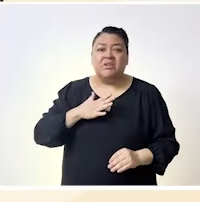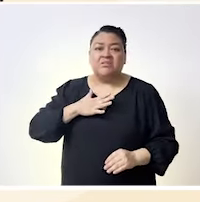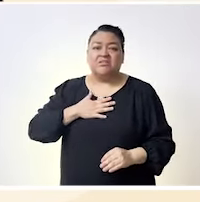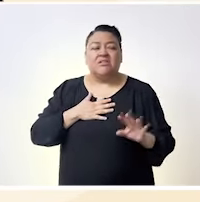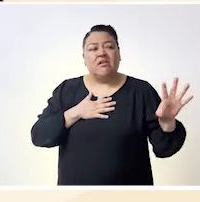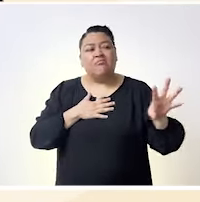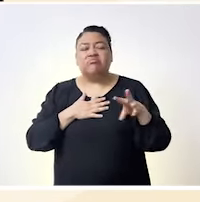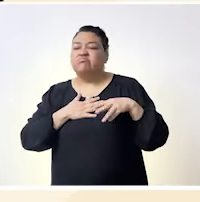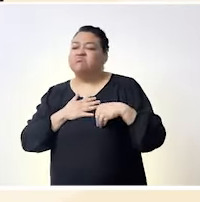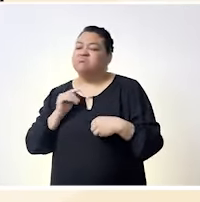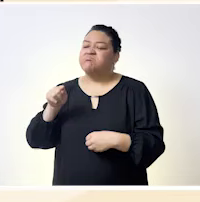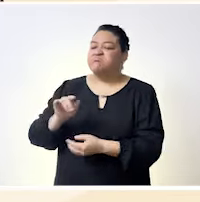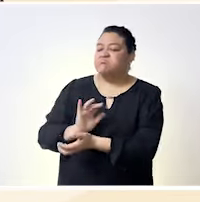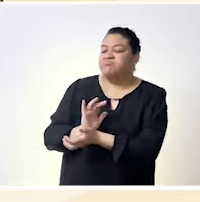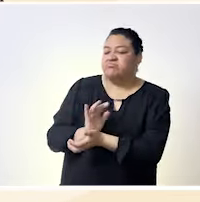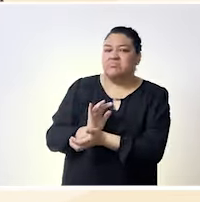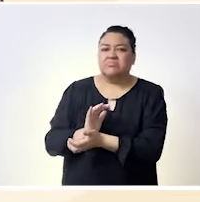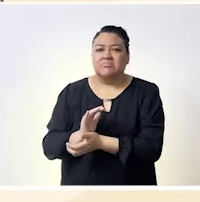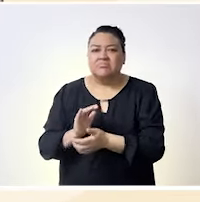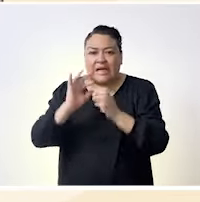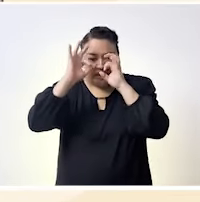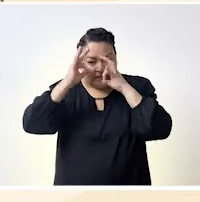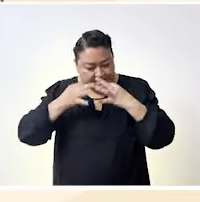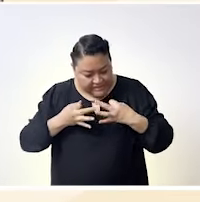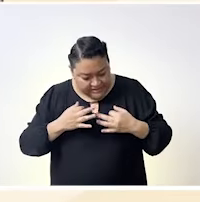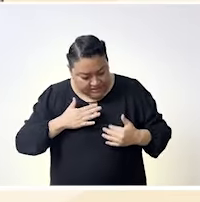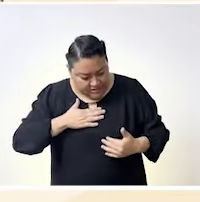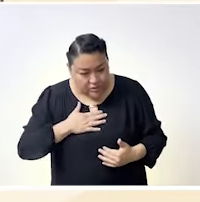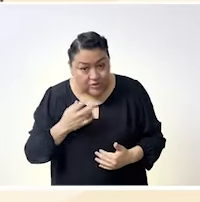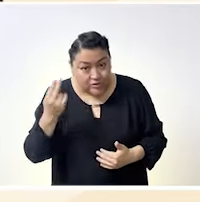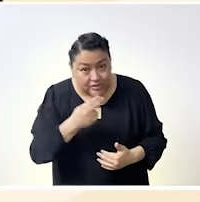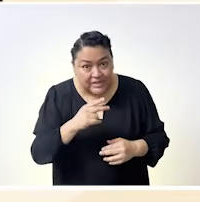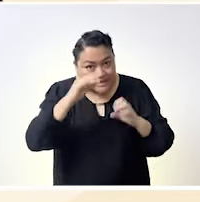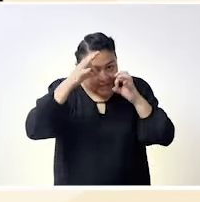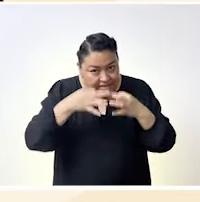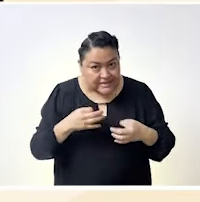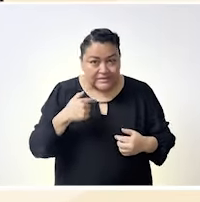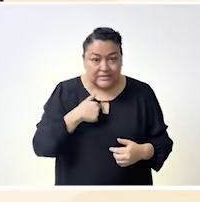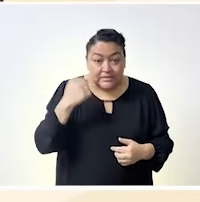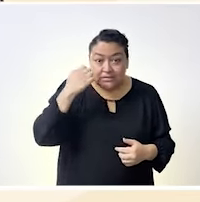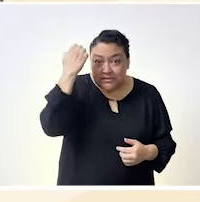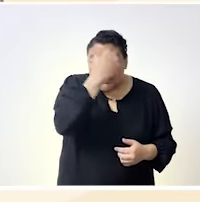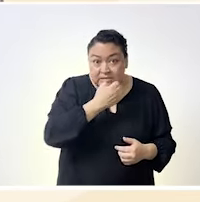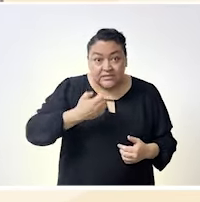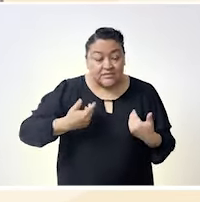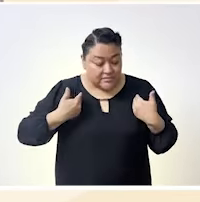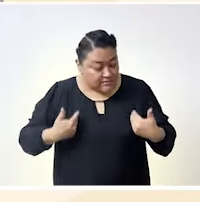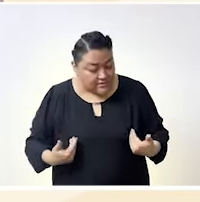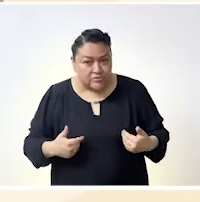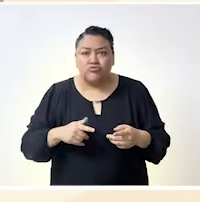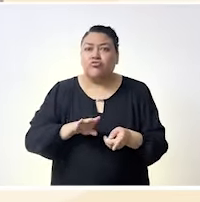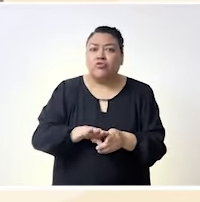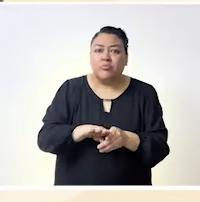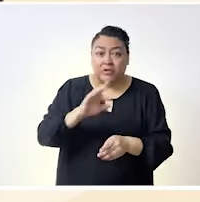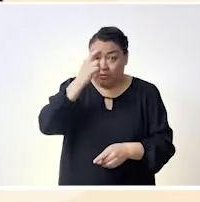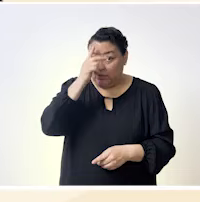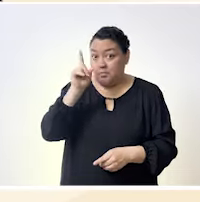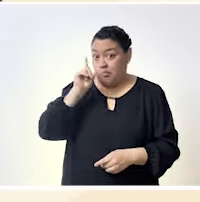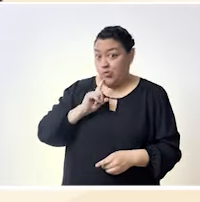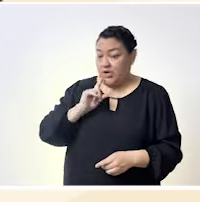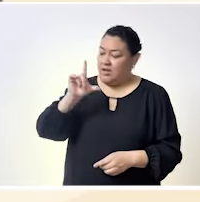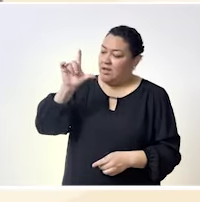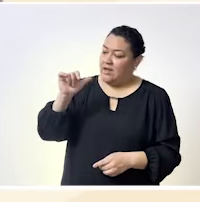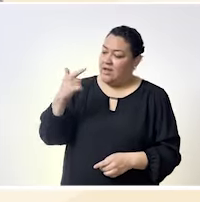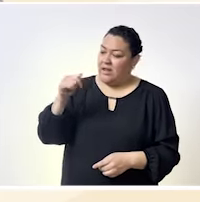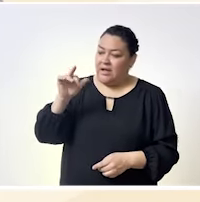vecina con mi propia hermana con donde donde estoy replicando el patriarcado dice